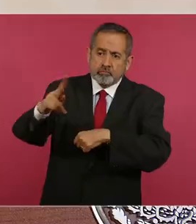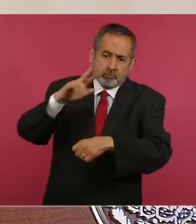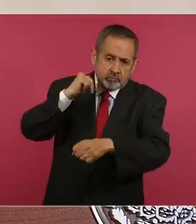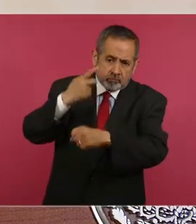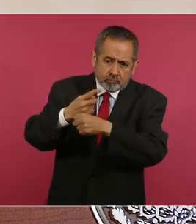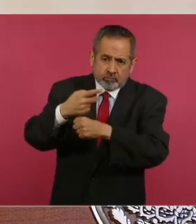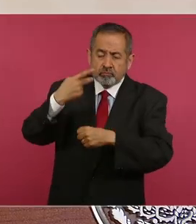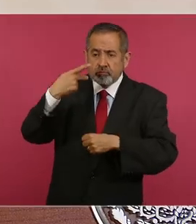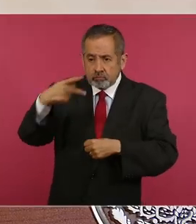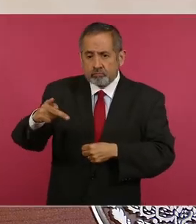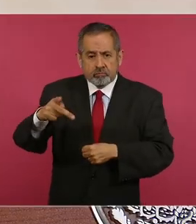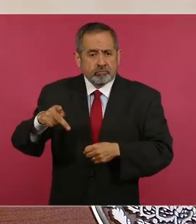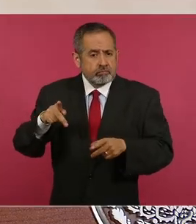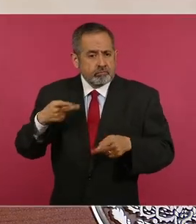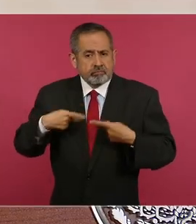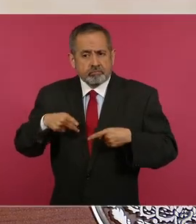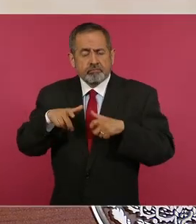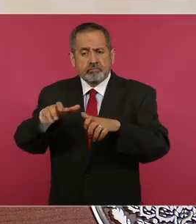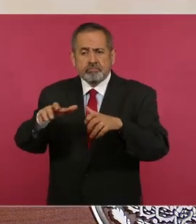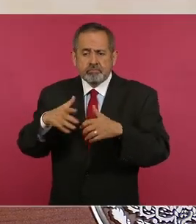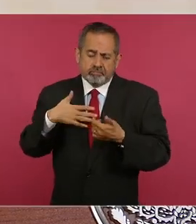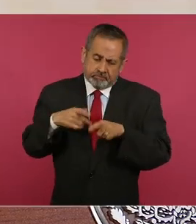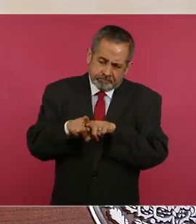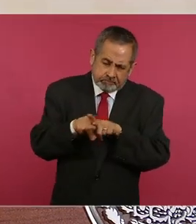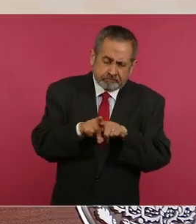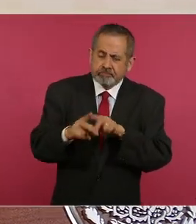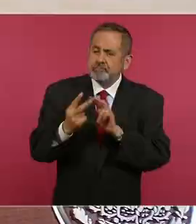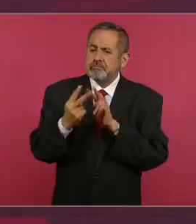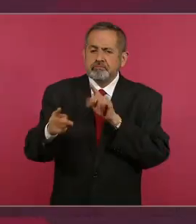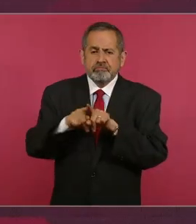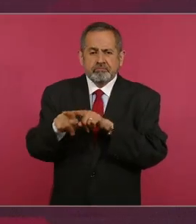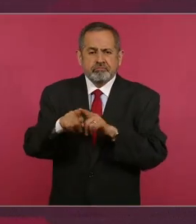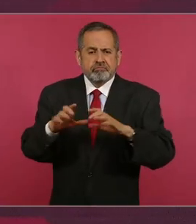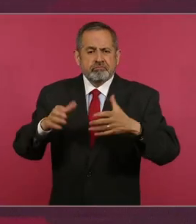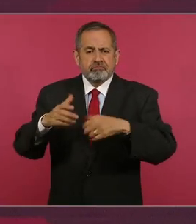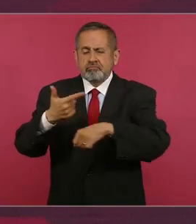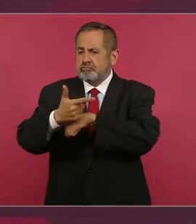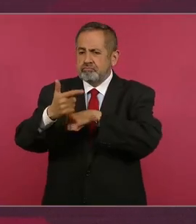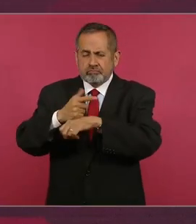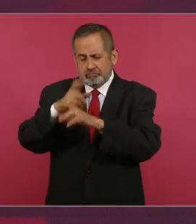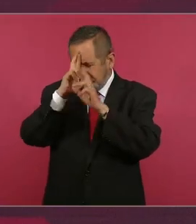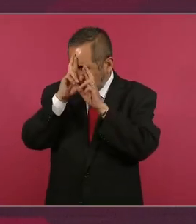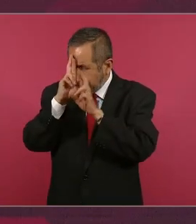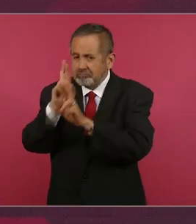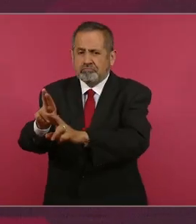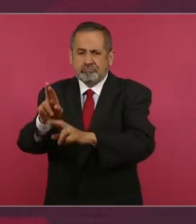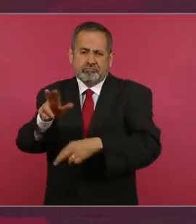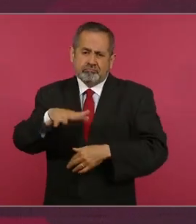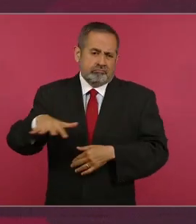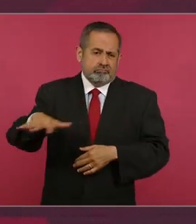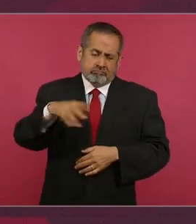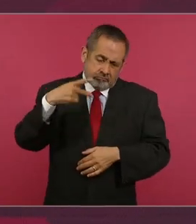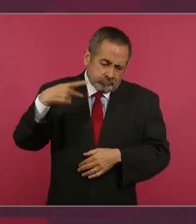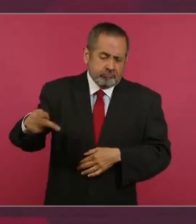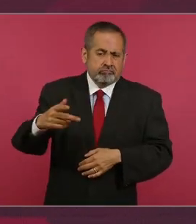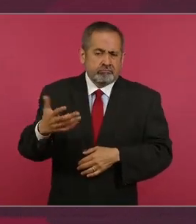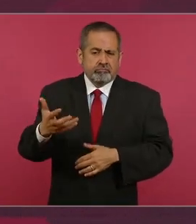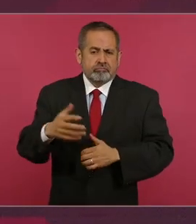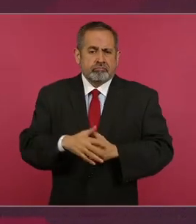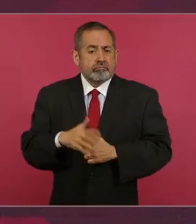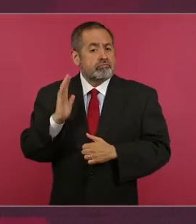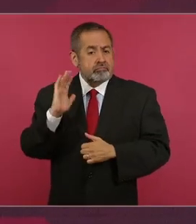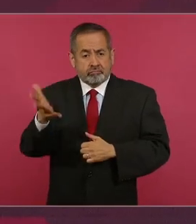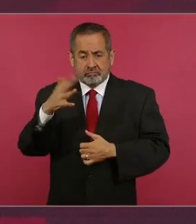pueblo hermano, vecino de Guatemala. Ya hubo una